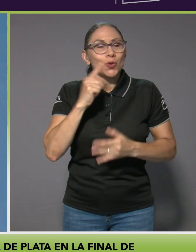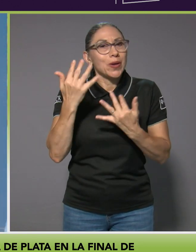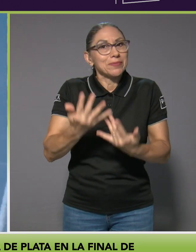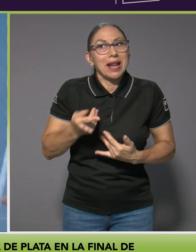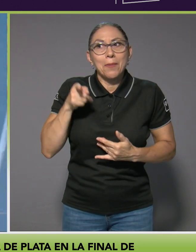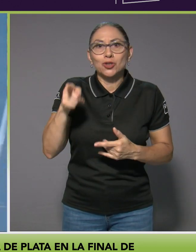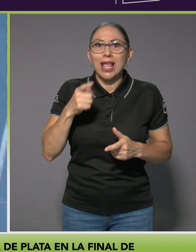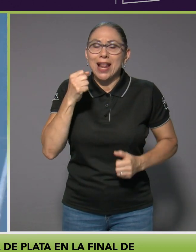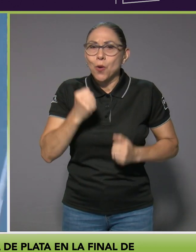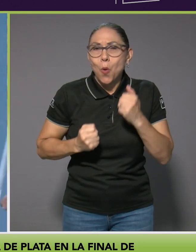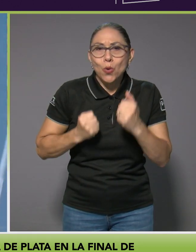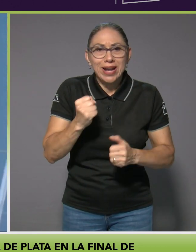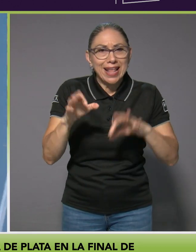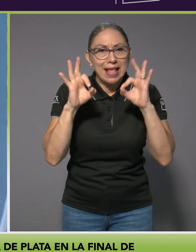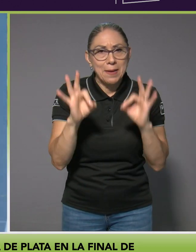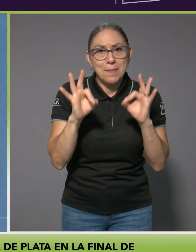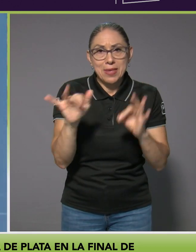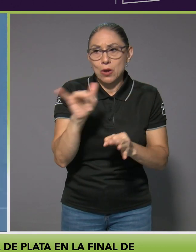en ese momento,